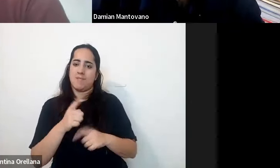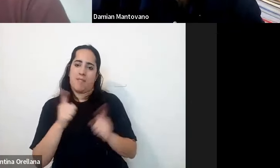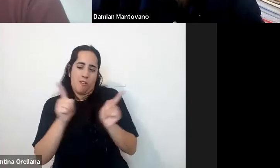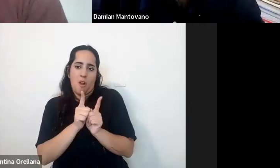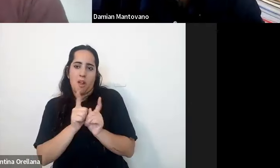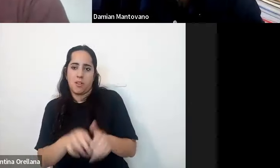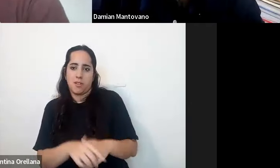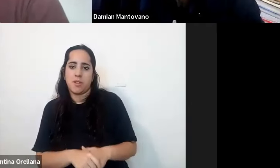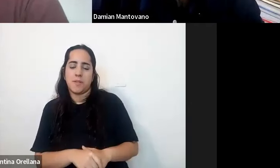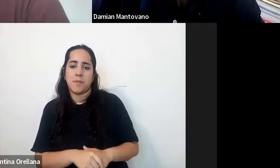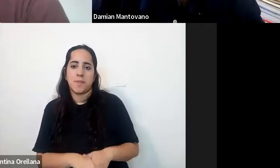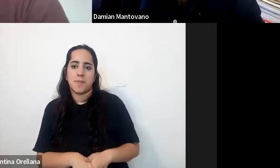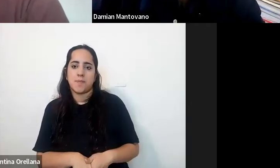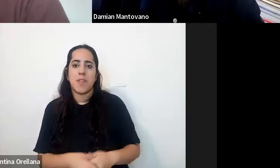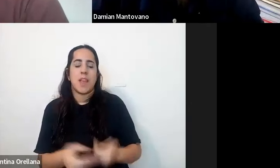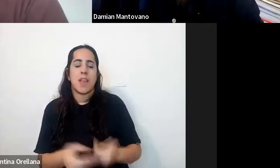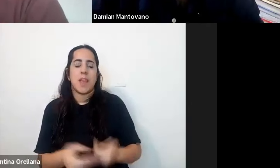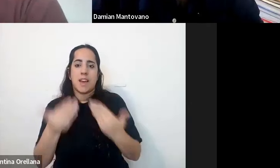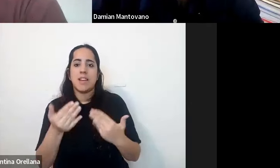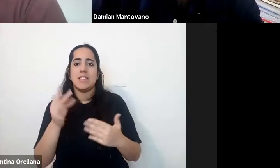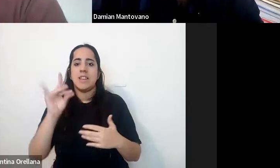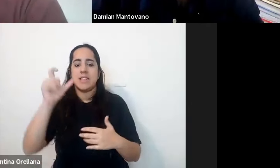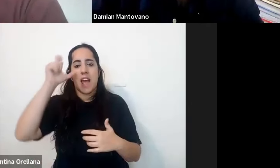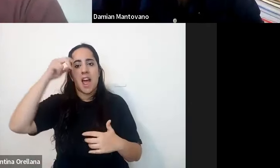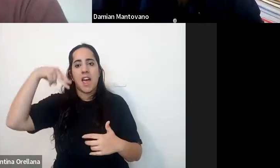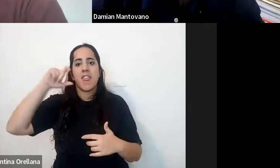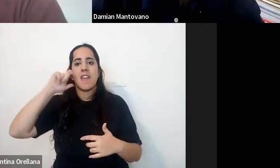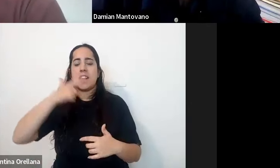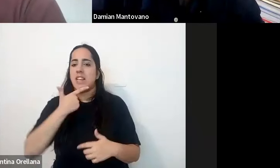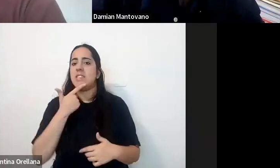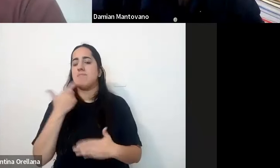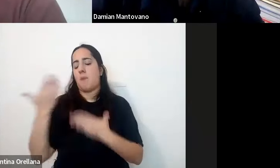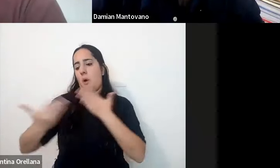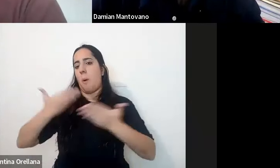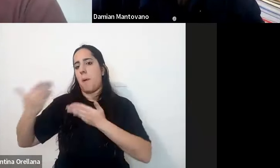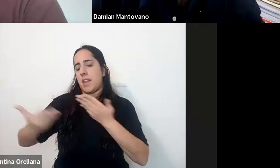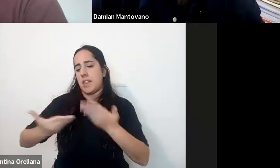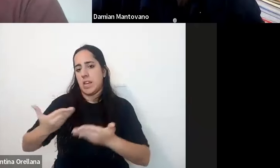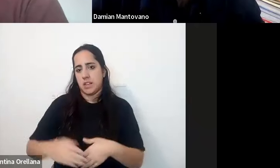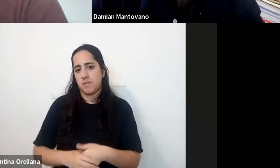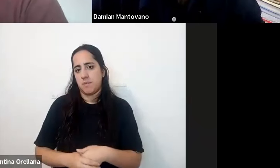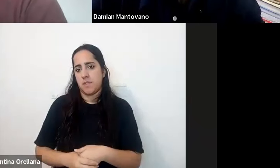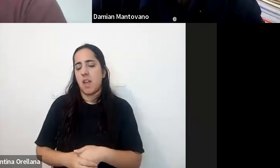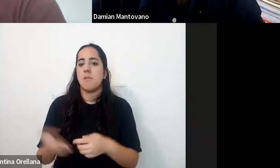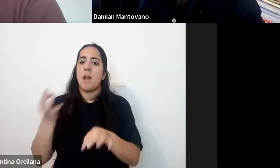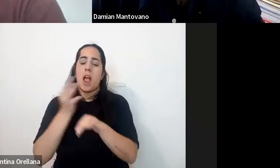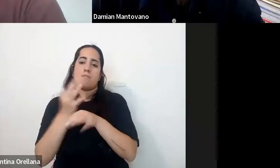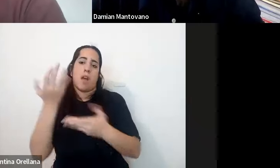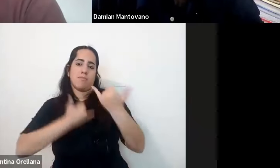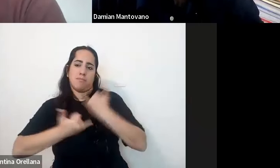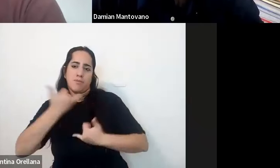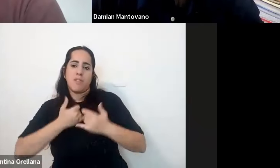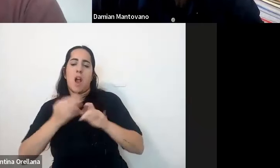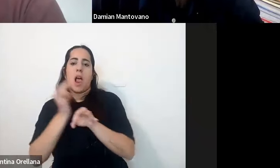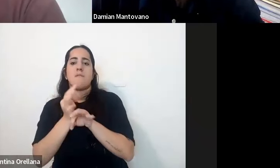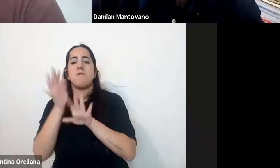también agradecerle a Denise por haber compartido cómo es la formación cómo es la